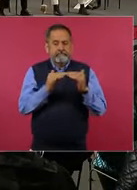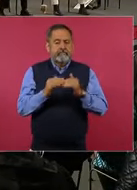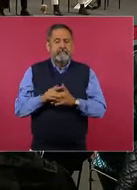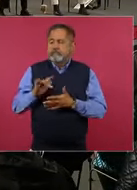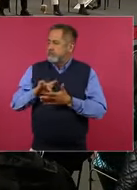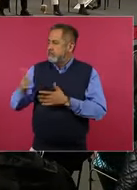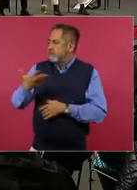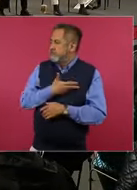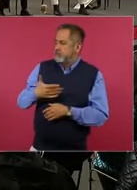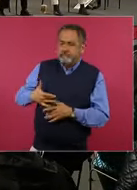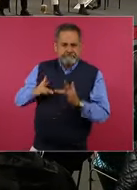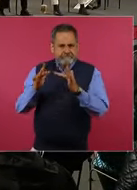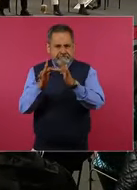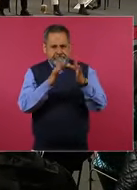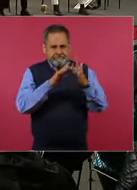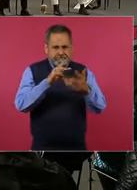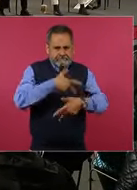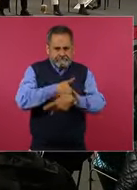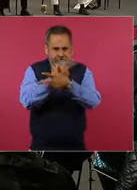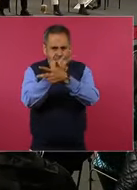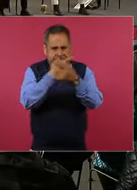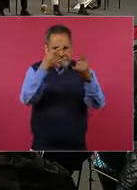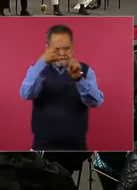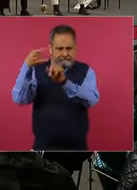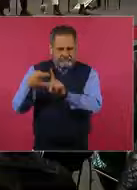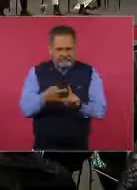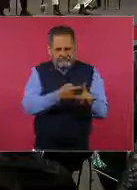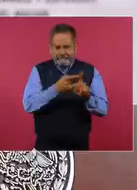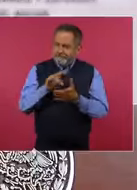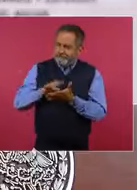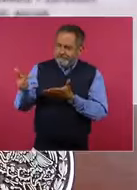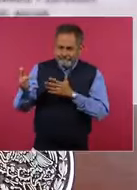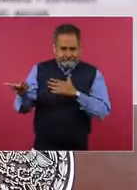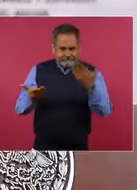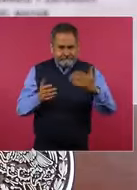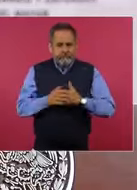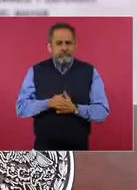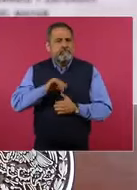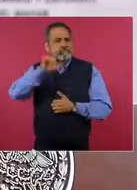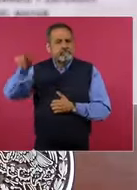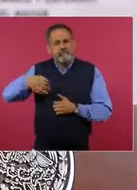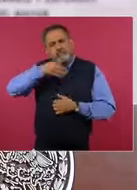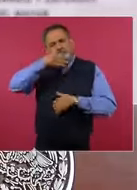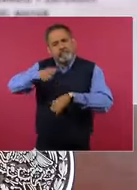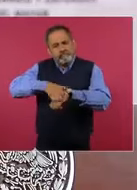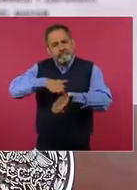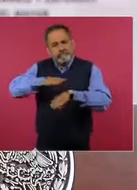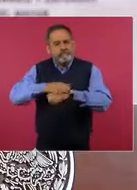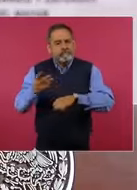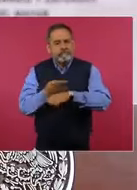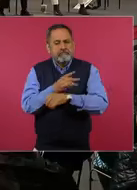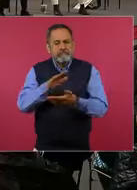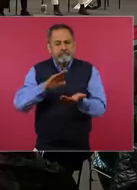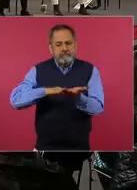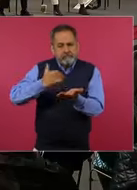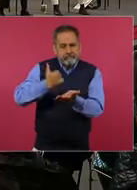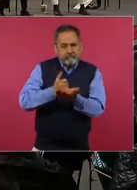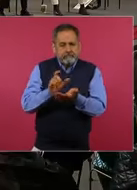conectarnos hoy con todos los gobernadores y seguiremos reportando también sobre el avance de esta credencialización.